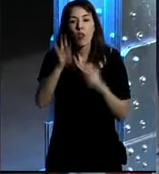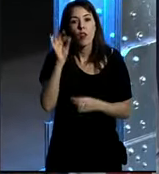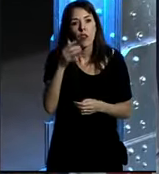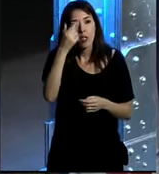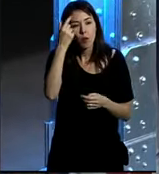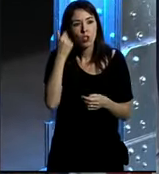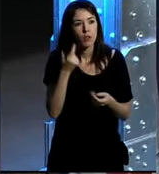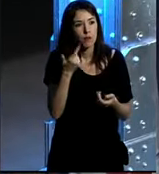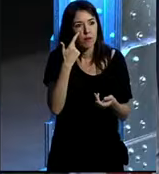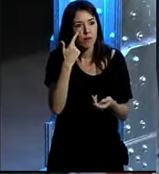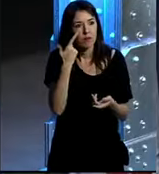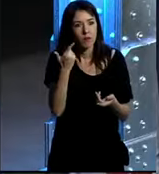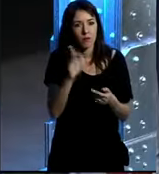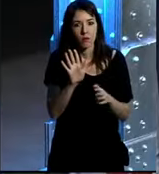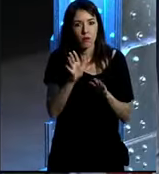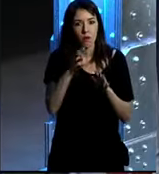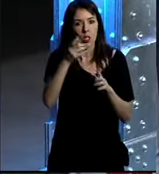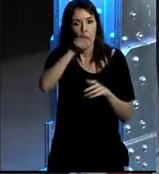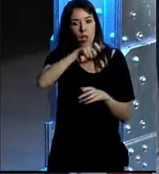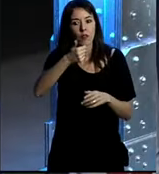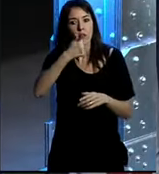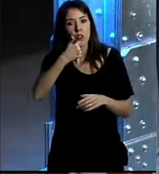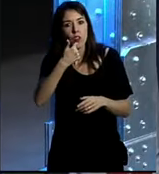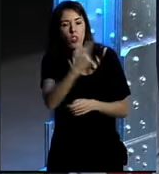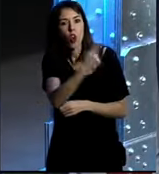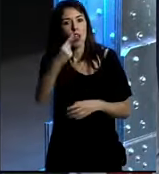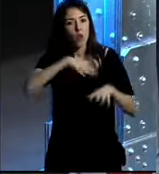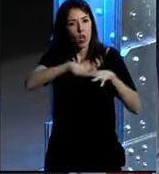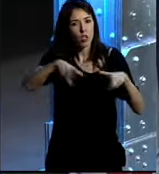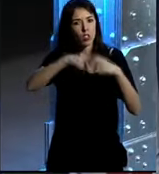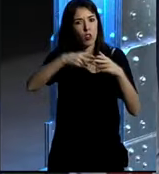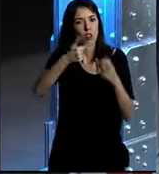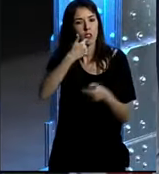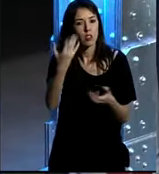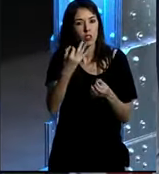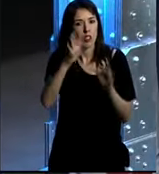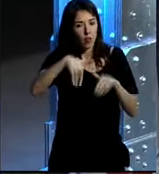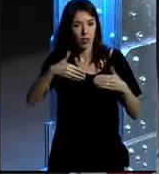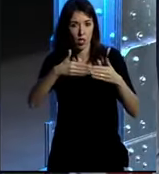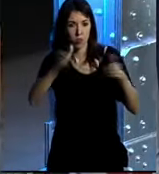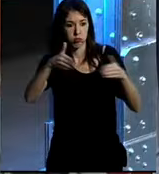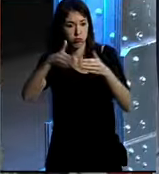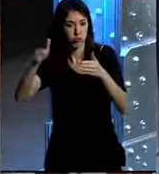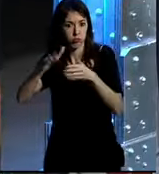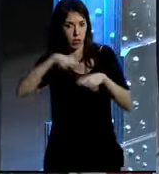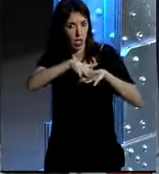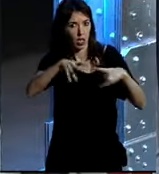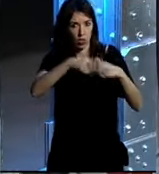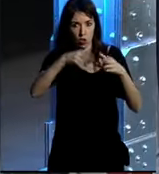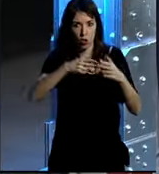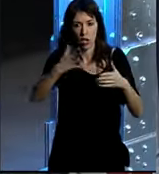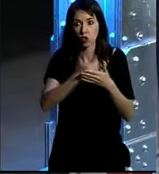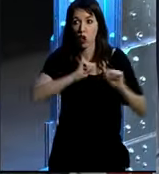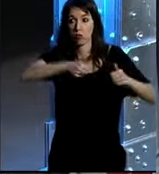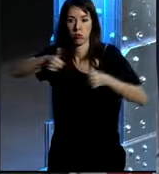poquito la presencia que había el que se estaba diciendo en cada una de las redes decidimos abrir en una serie de redes no abrimos todas al